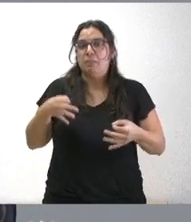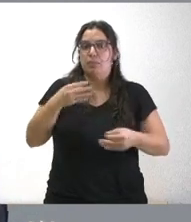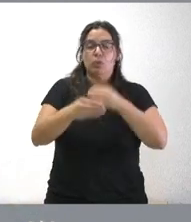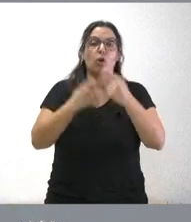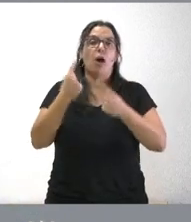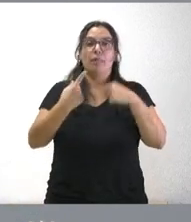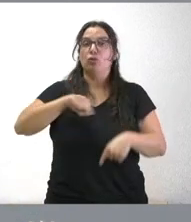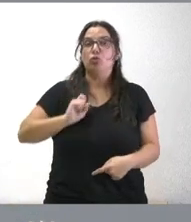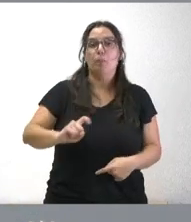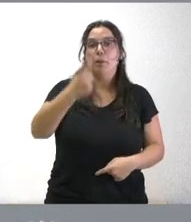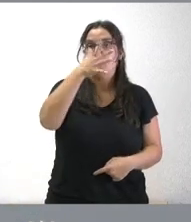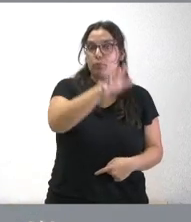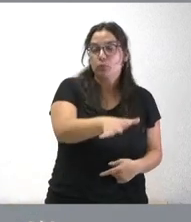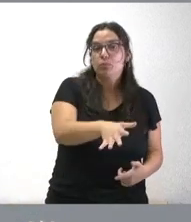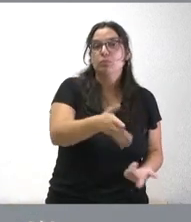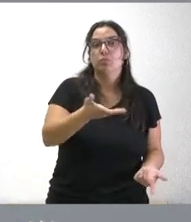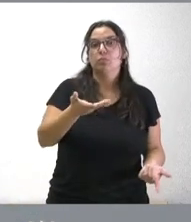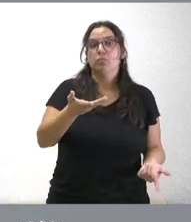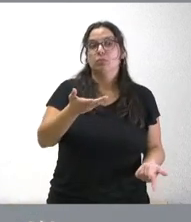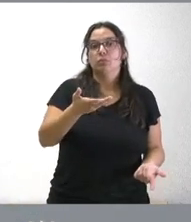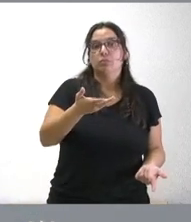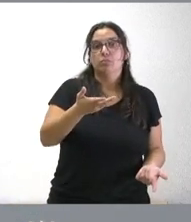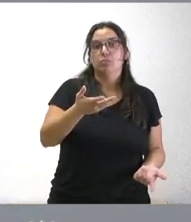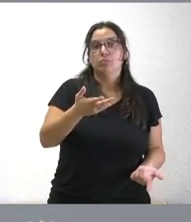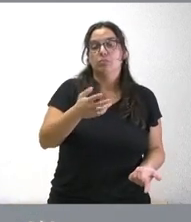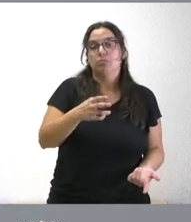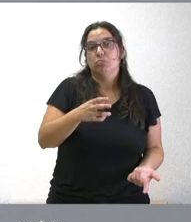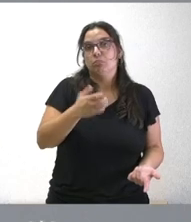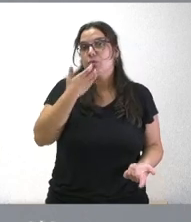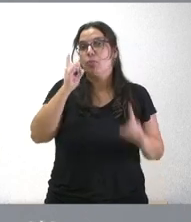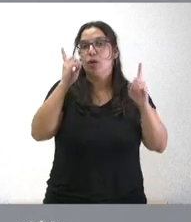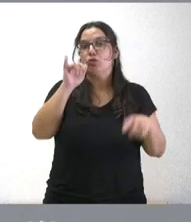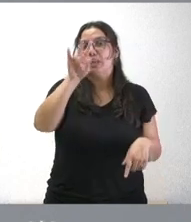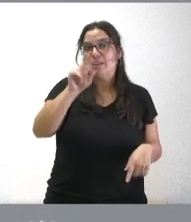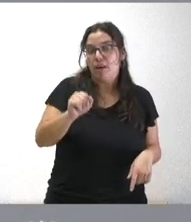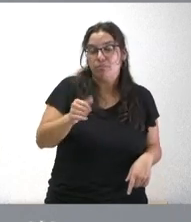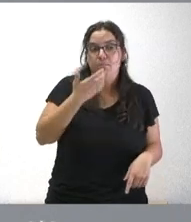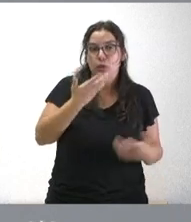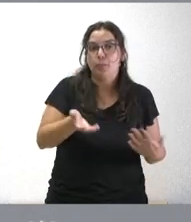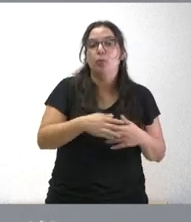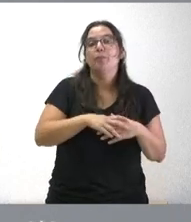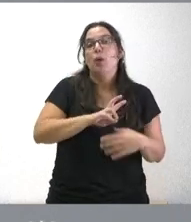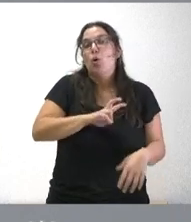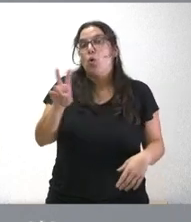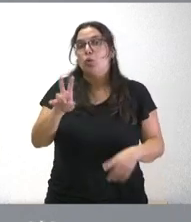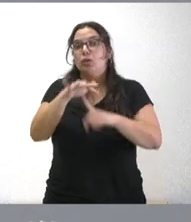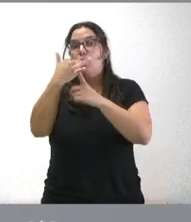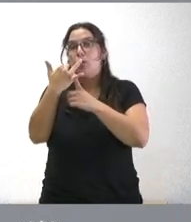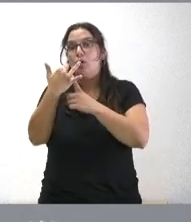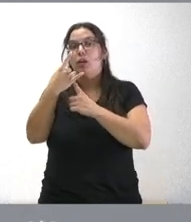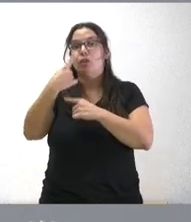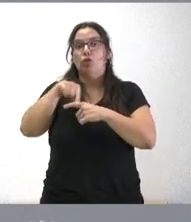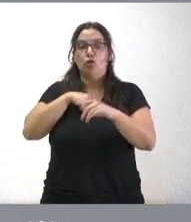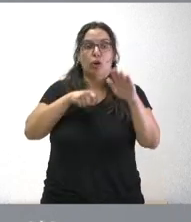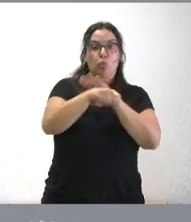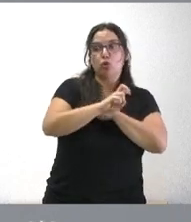hemos sido los primeros en presentar el recurso el caso del IVA es un ejemplo en otros hemos presentado el recurso a la